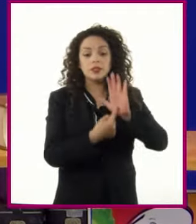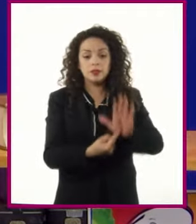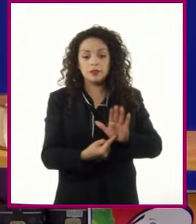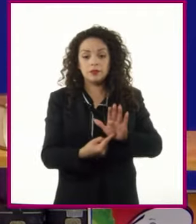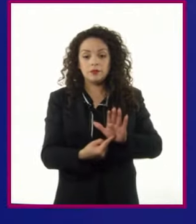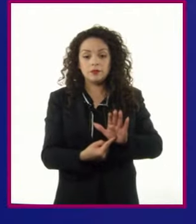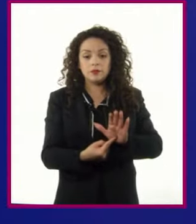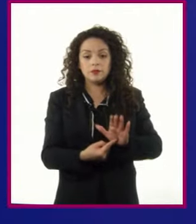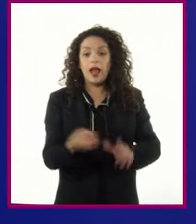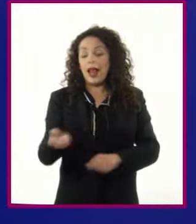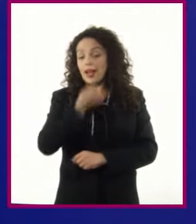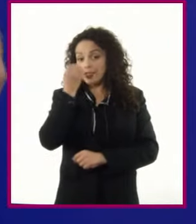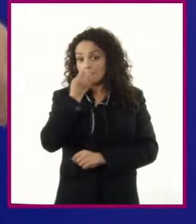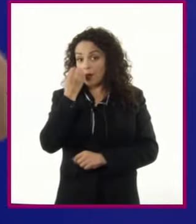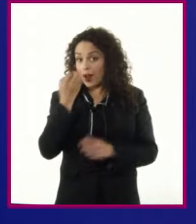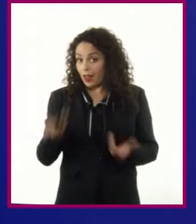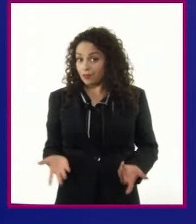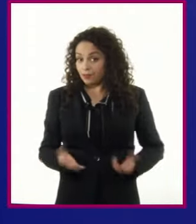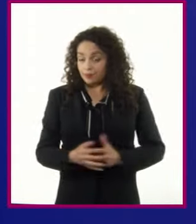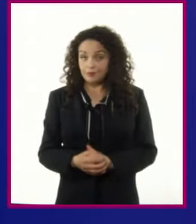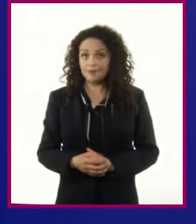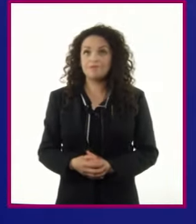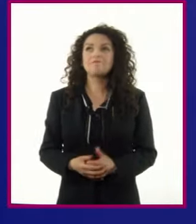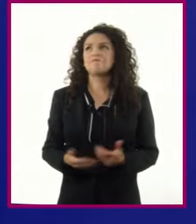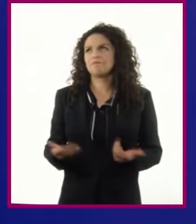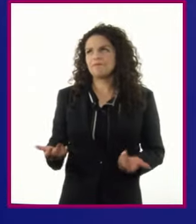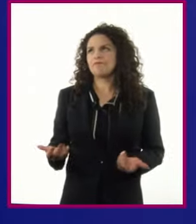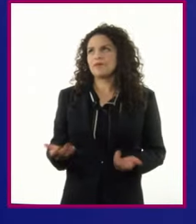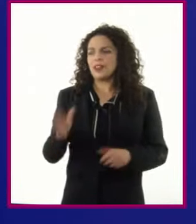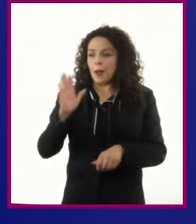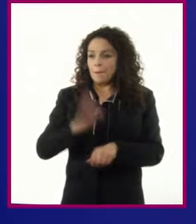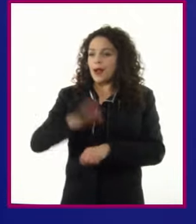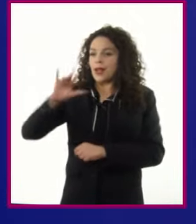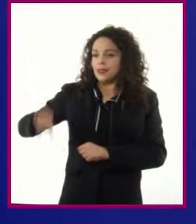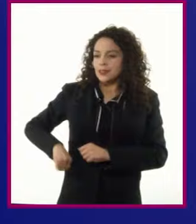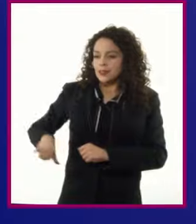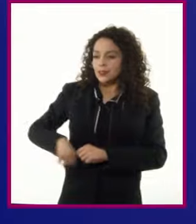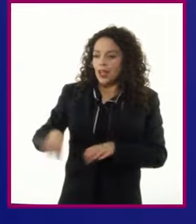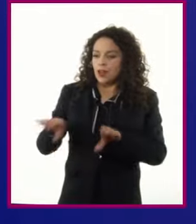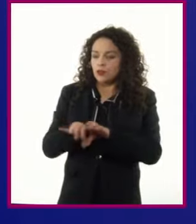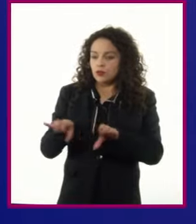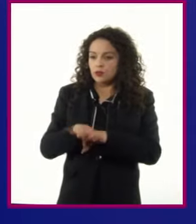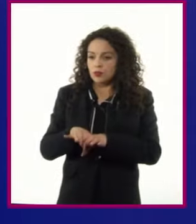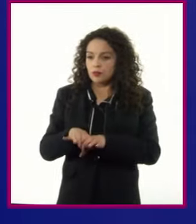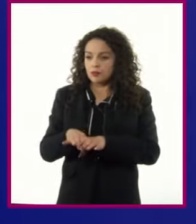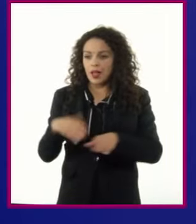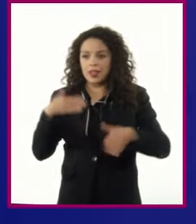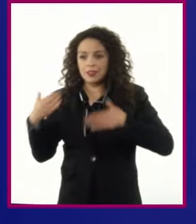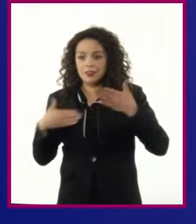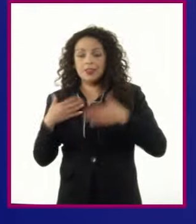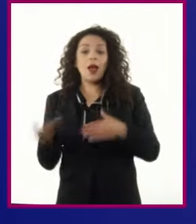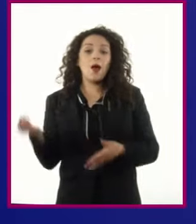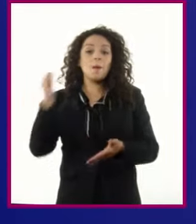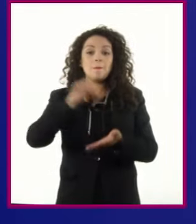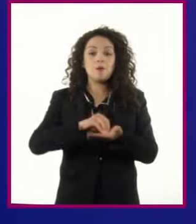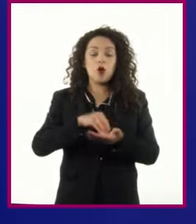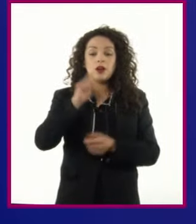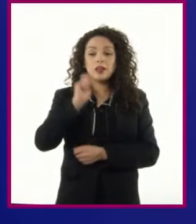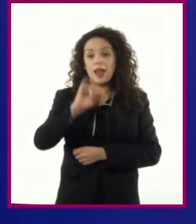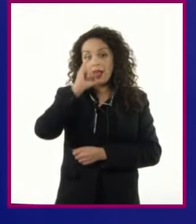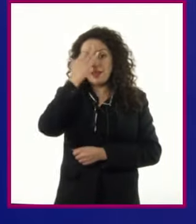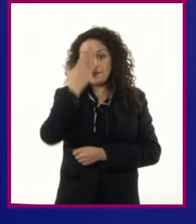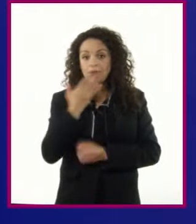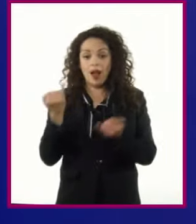un evento escolar? Una manera de volverlo más interesante y dinámico Es agregarle imágenes como nosotros le